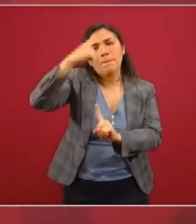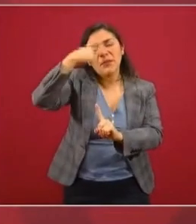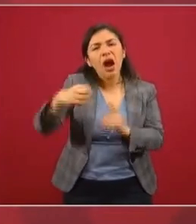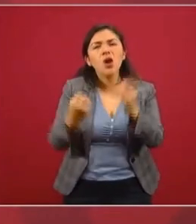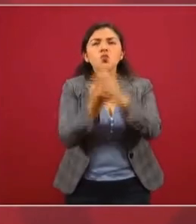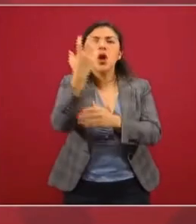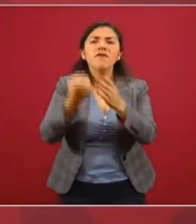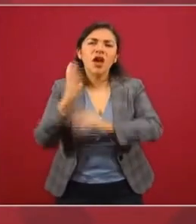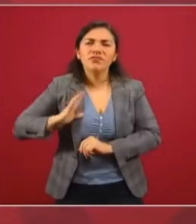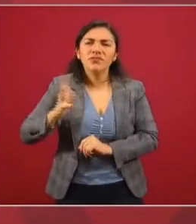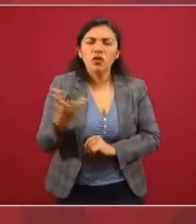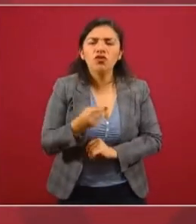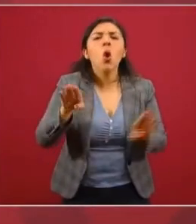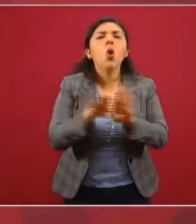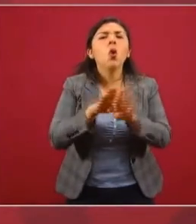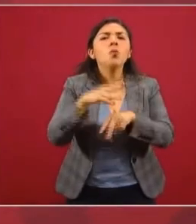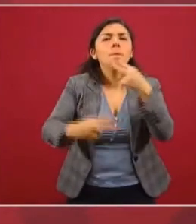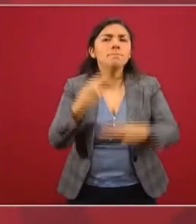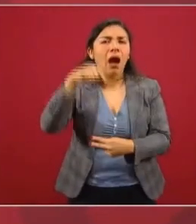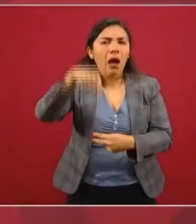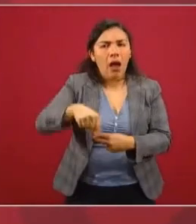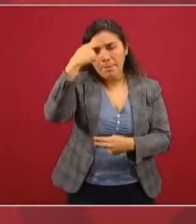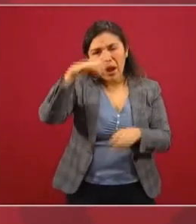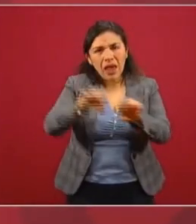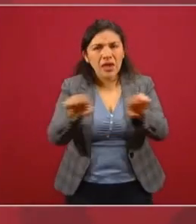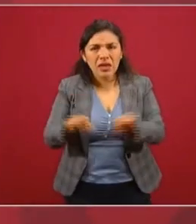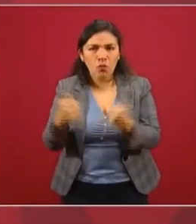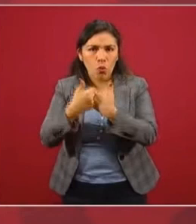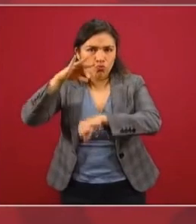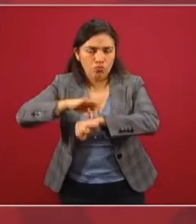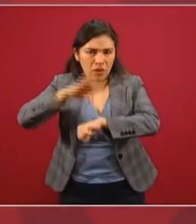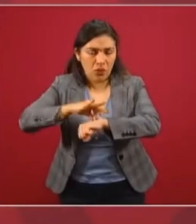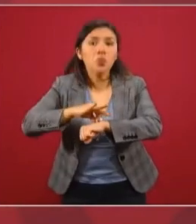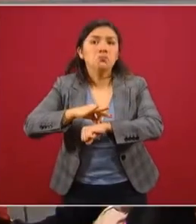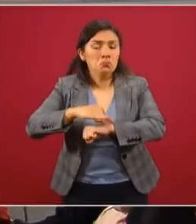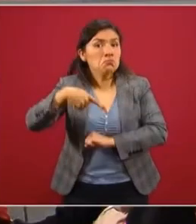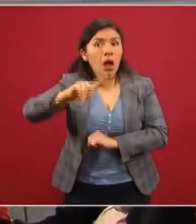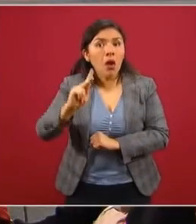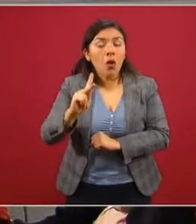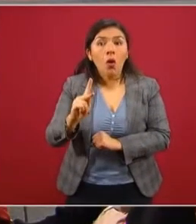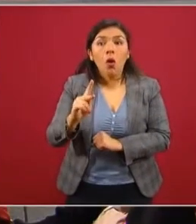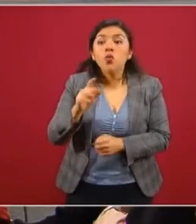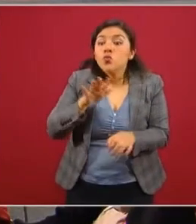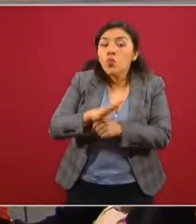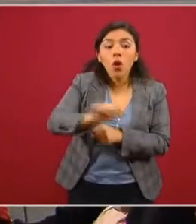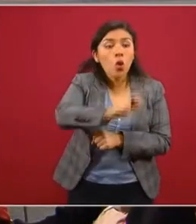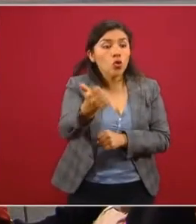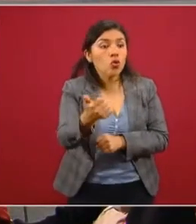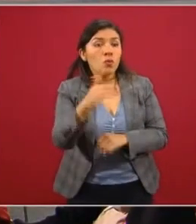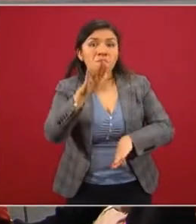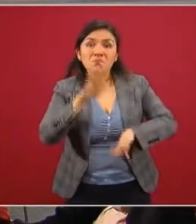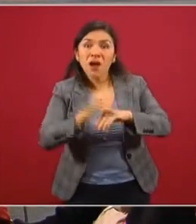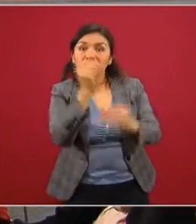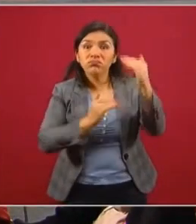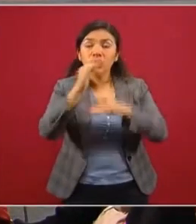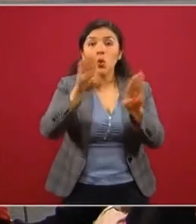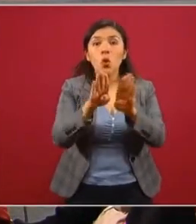Innovación Tecnológica en este tipo de equipo. Pero no había ninguno tan avanzado como el de esta